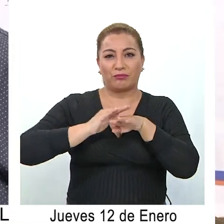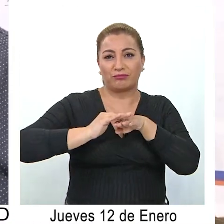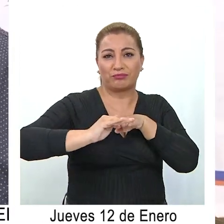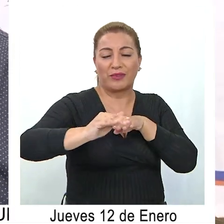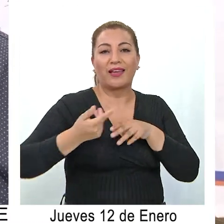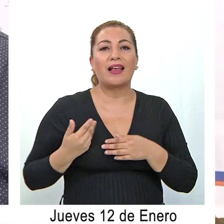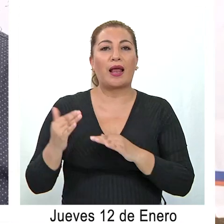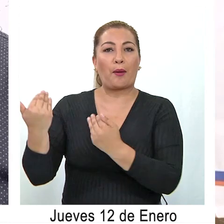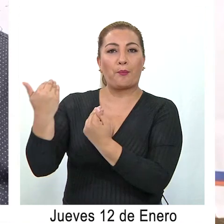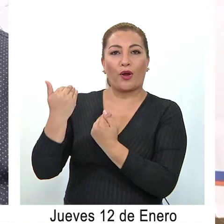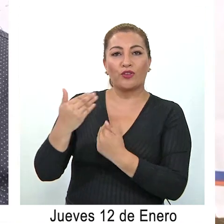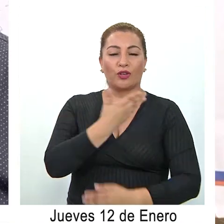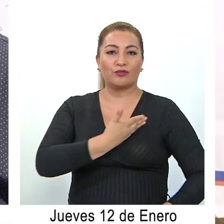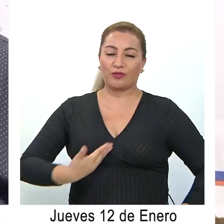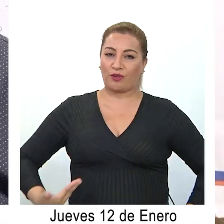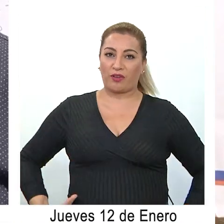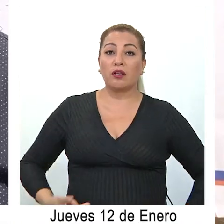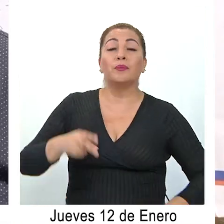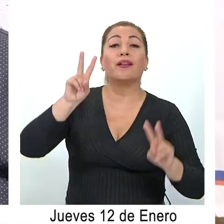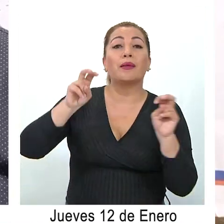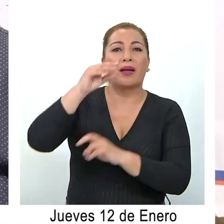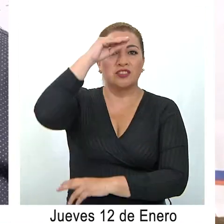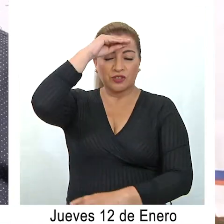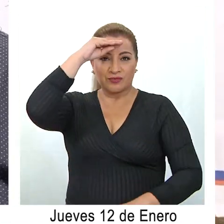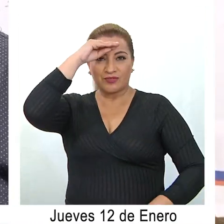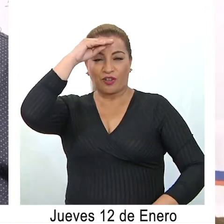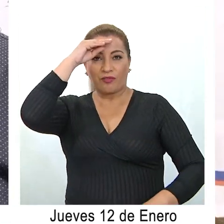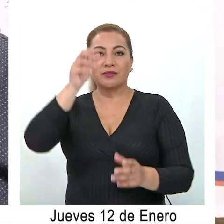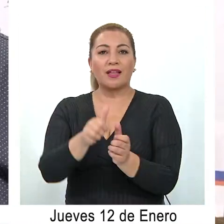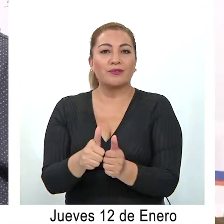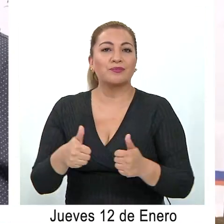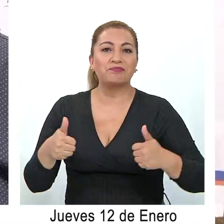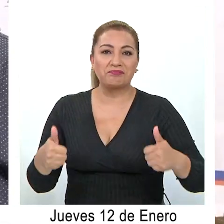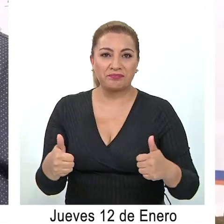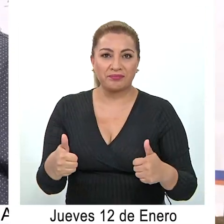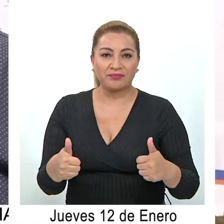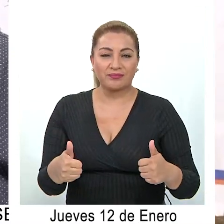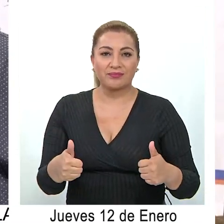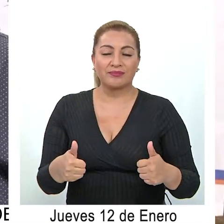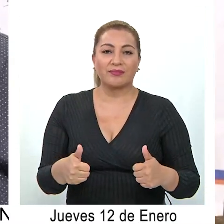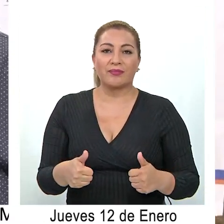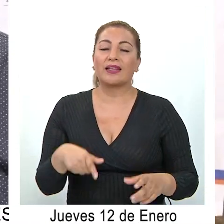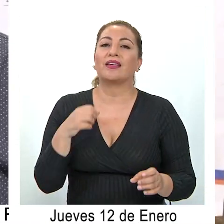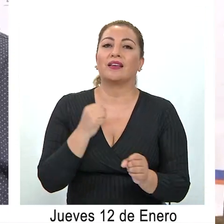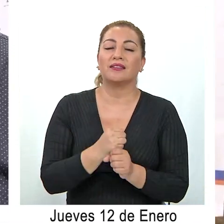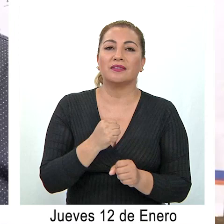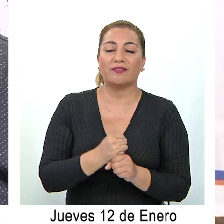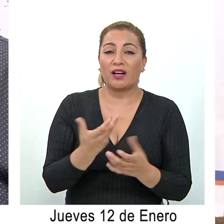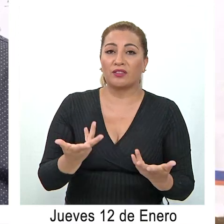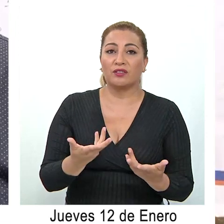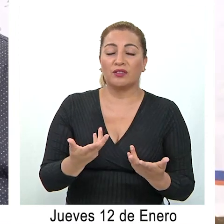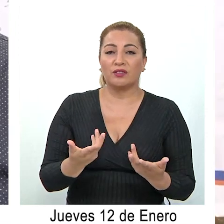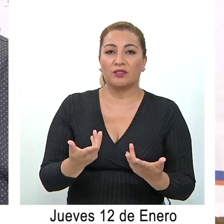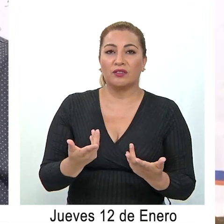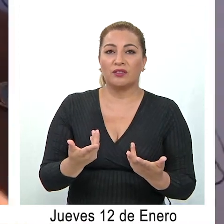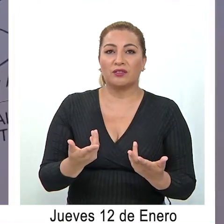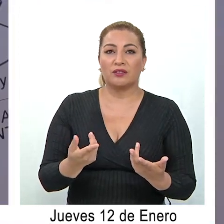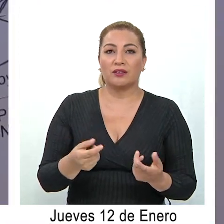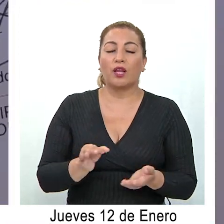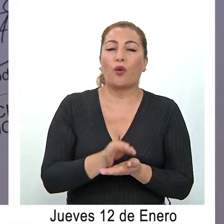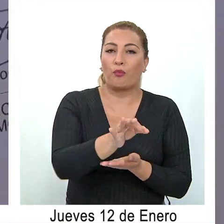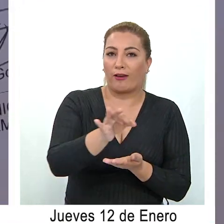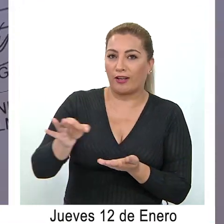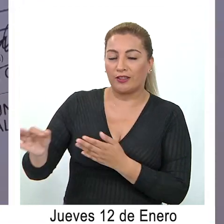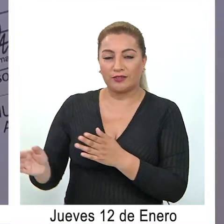es el aporte de nuestro gobierno regional con la confianza de las autoridades y, claramente, el trabajo, insisto, gobernando desde los territorios.